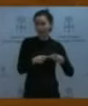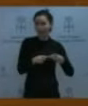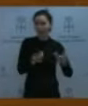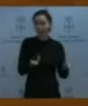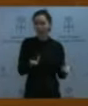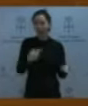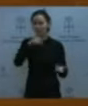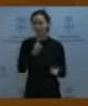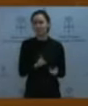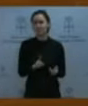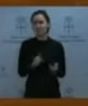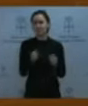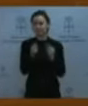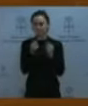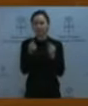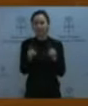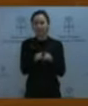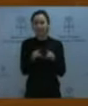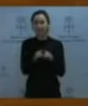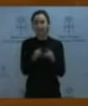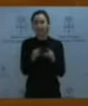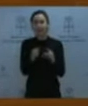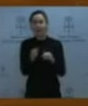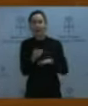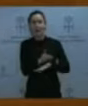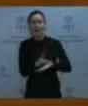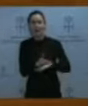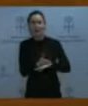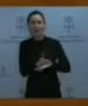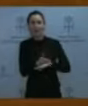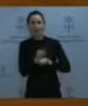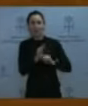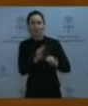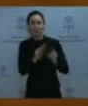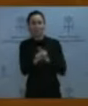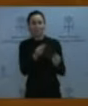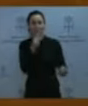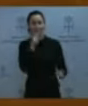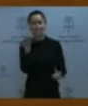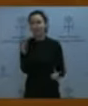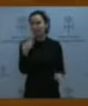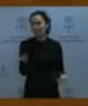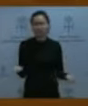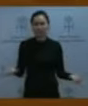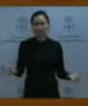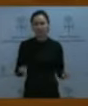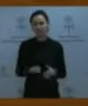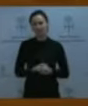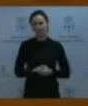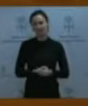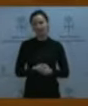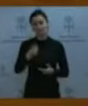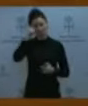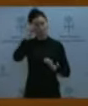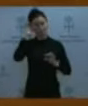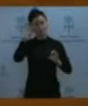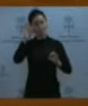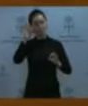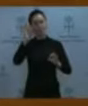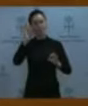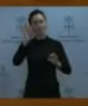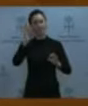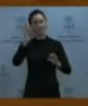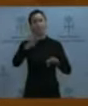no conocemos esta letra pequeña, no hay transparencia y además tenemos una tendencia lógica y natural a no